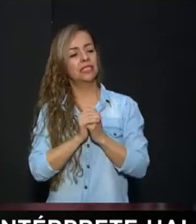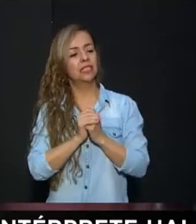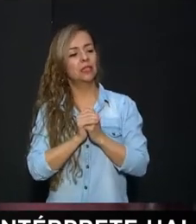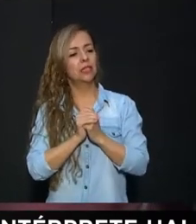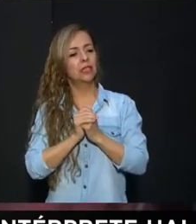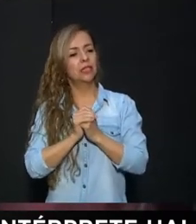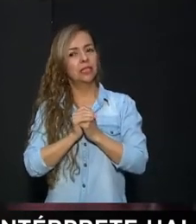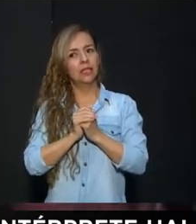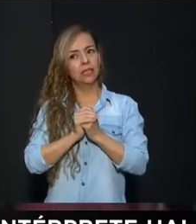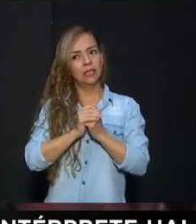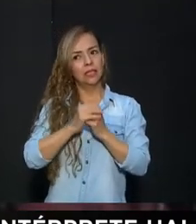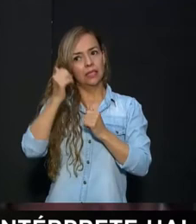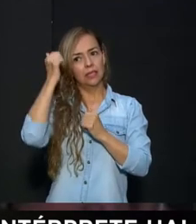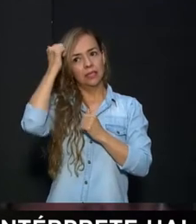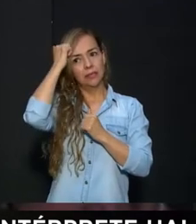La profesora es la voz.